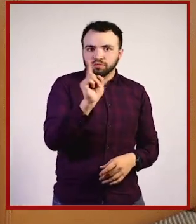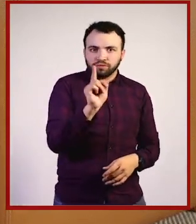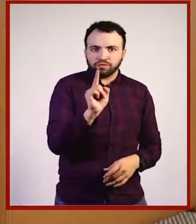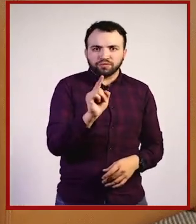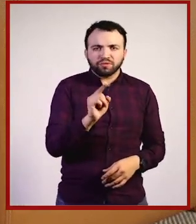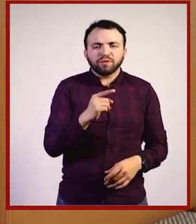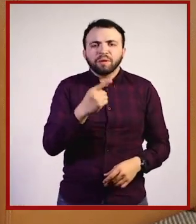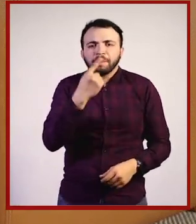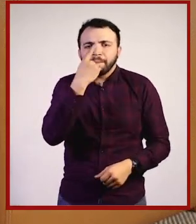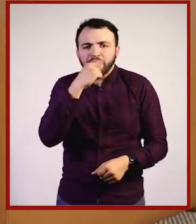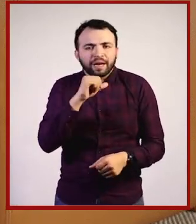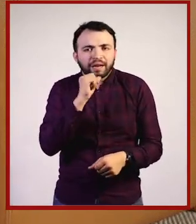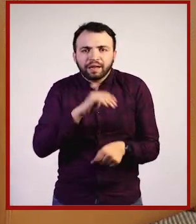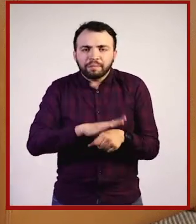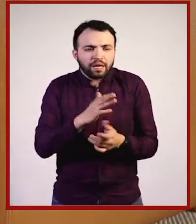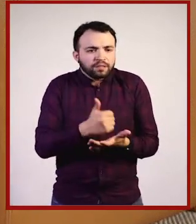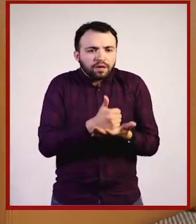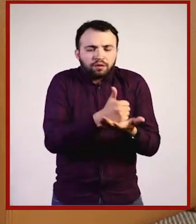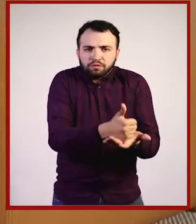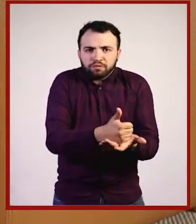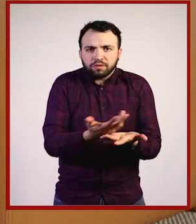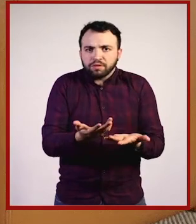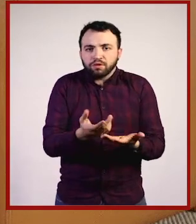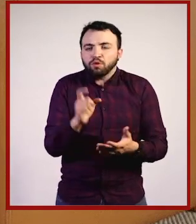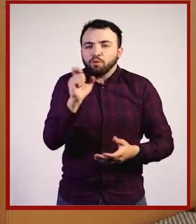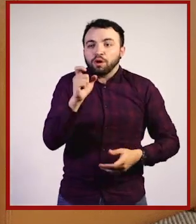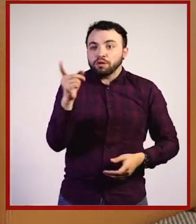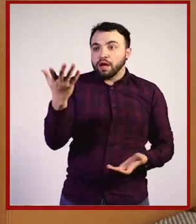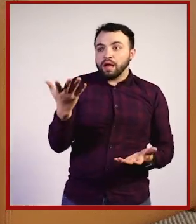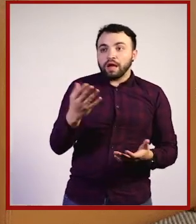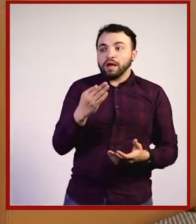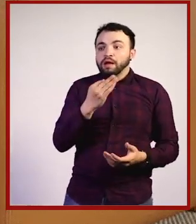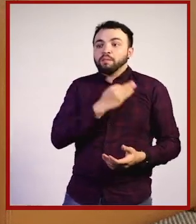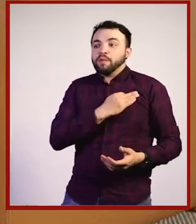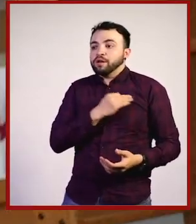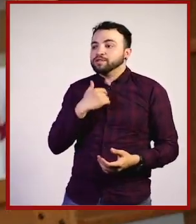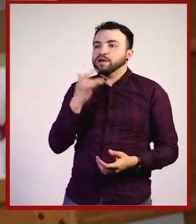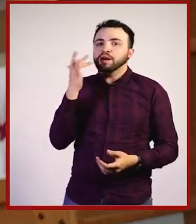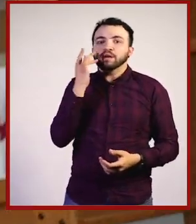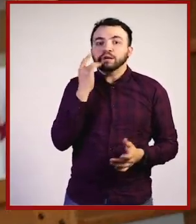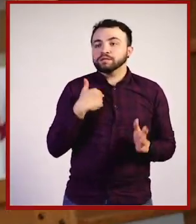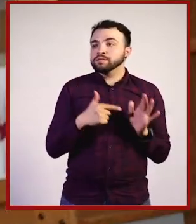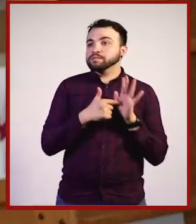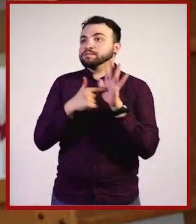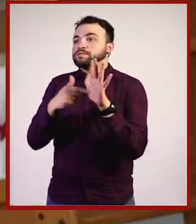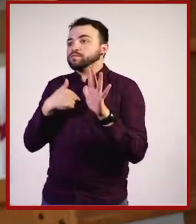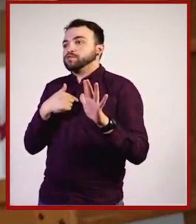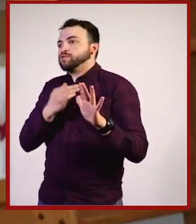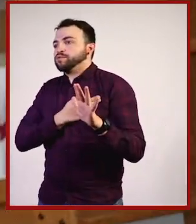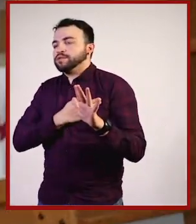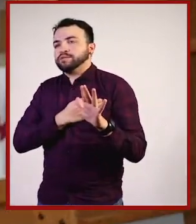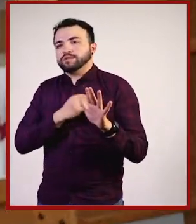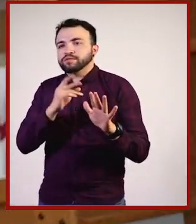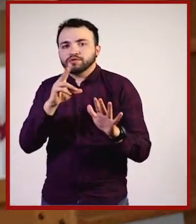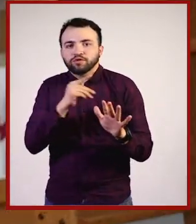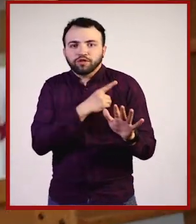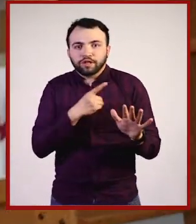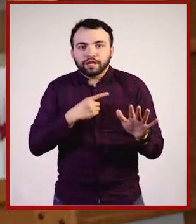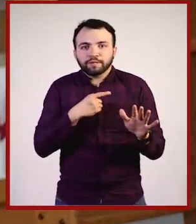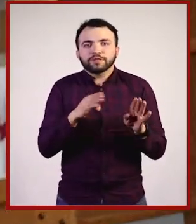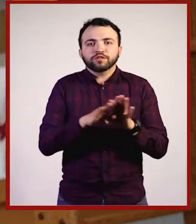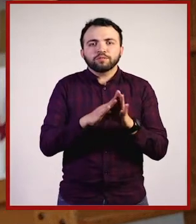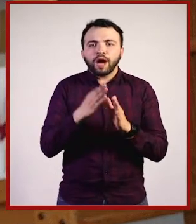buena, simplemente hace su trabajo como ser humano. Se le cae algo a una persona, se lo levantas y se lo das. Ese gesto tan